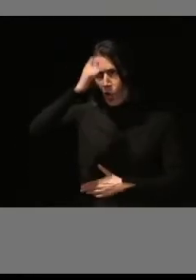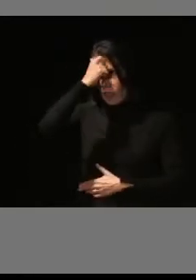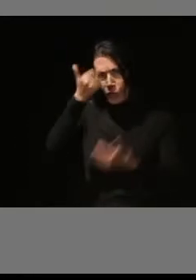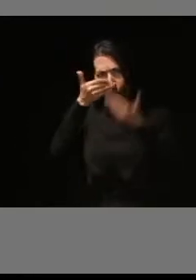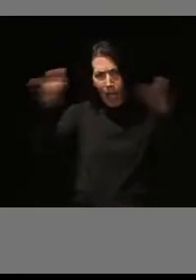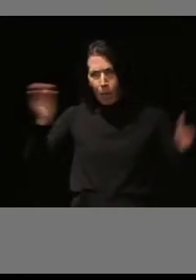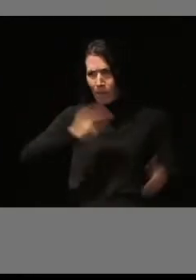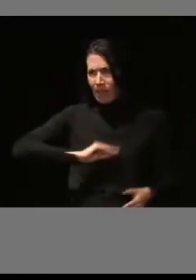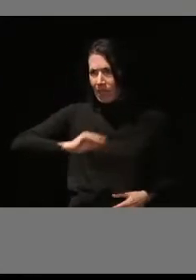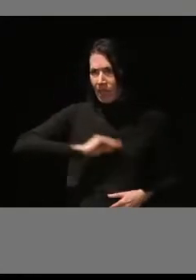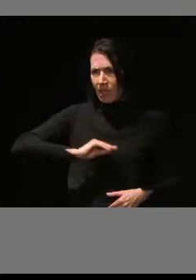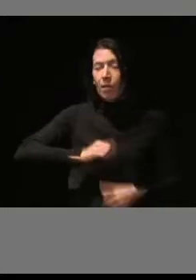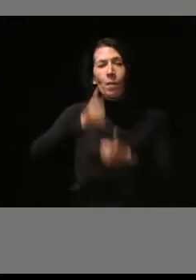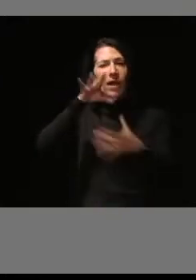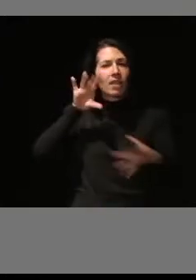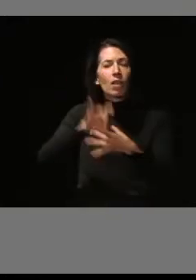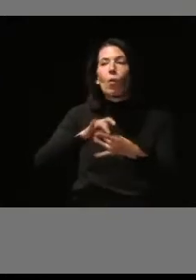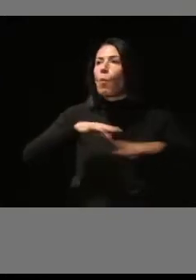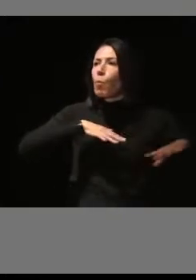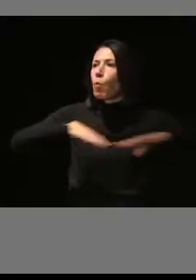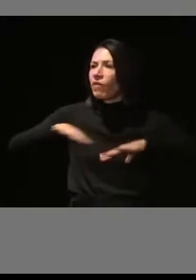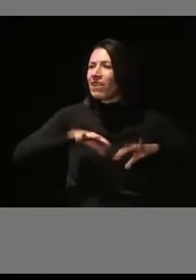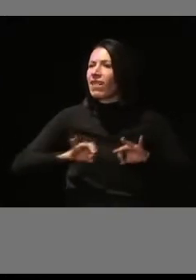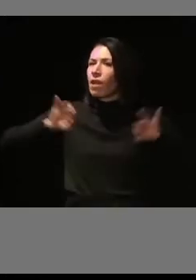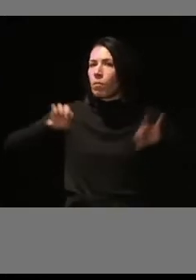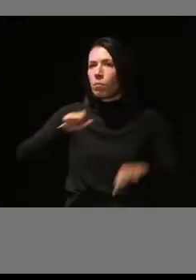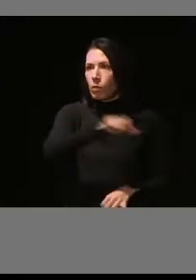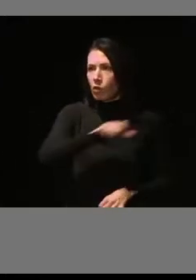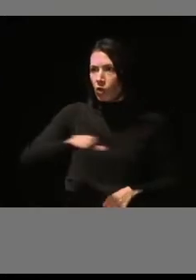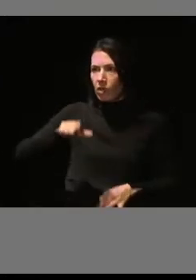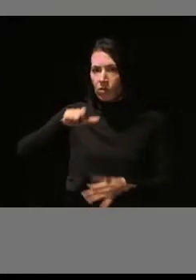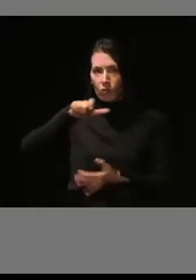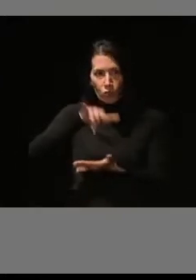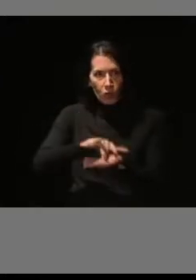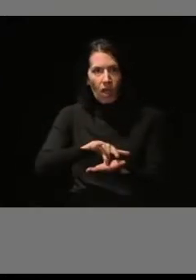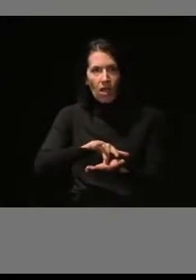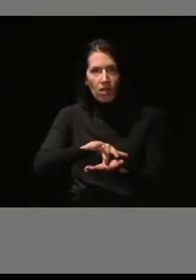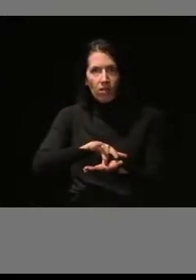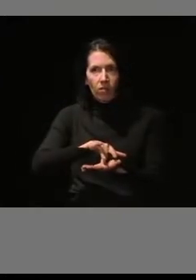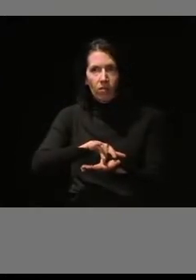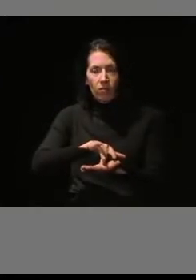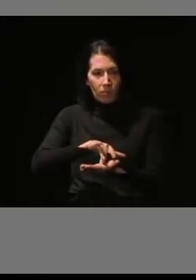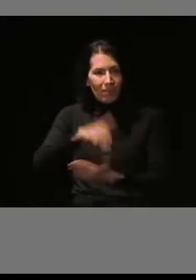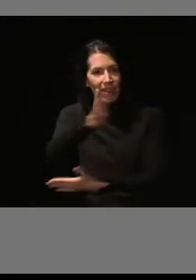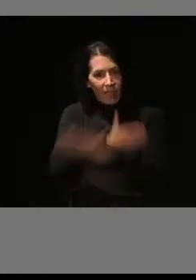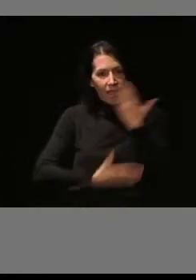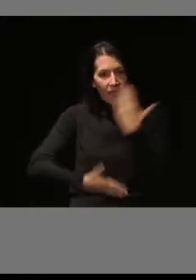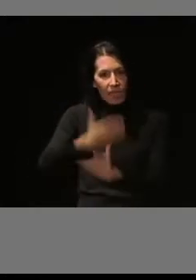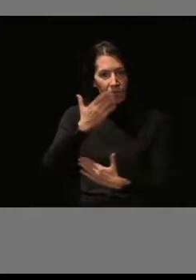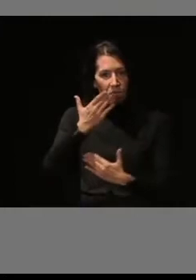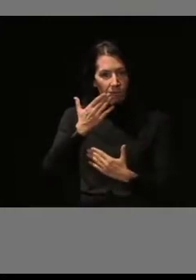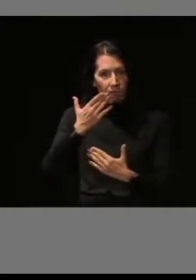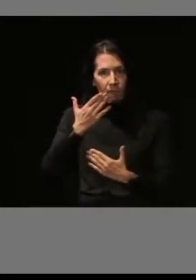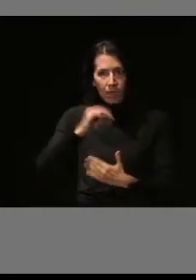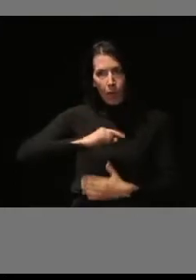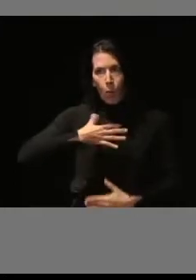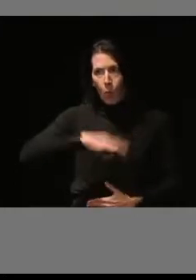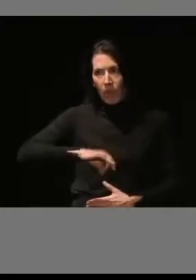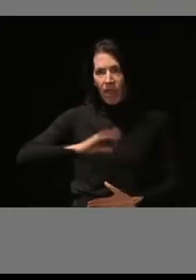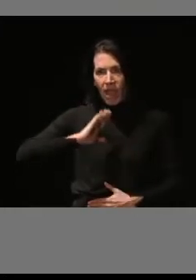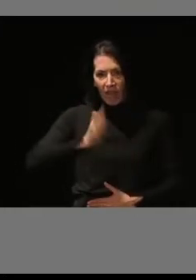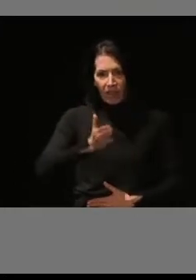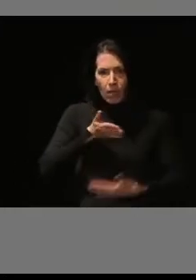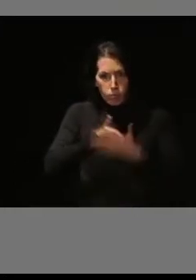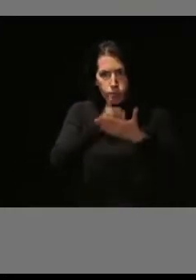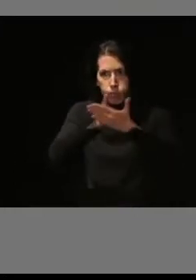con la movilidad para aquellas personas que tienen discapacidad y que les afecta la movilidad.